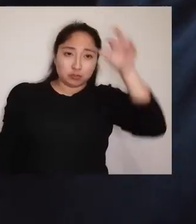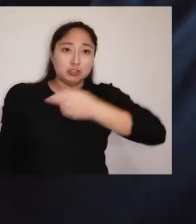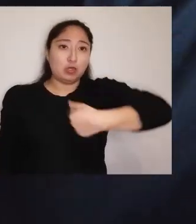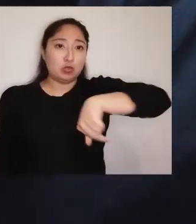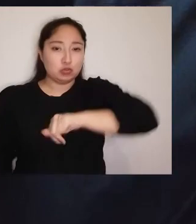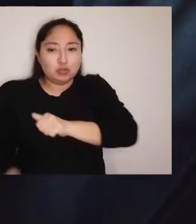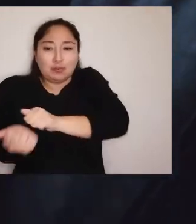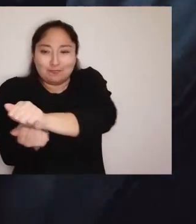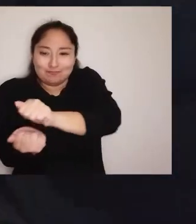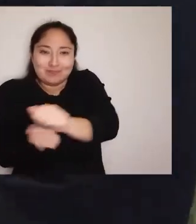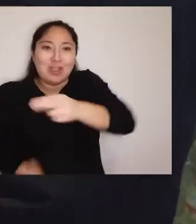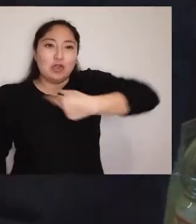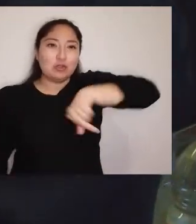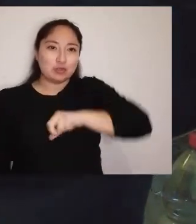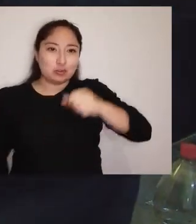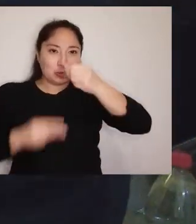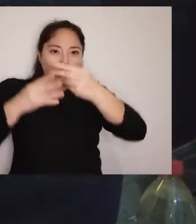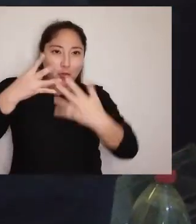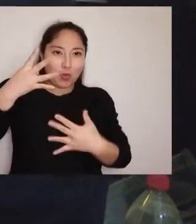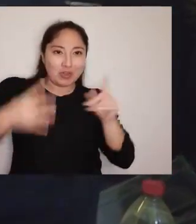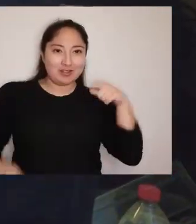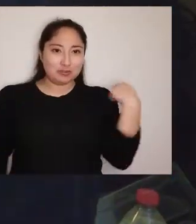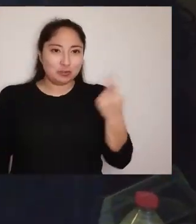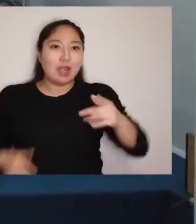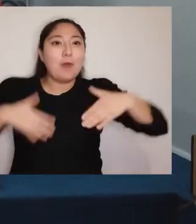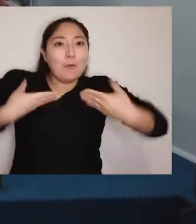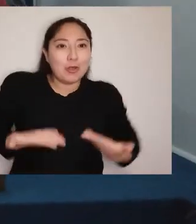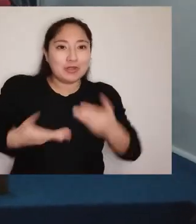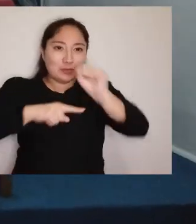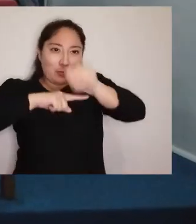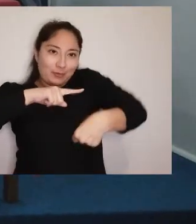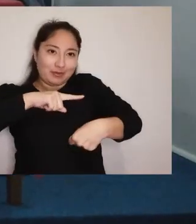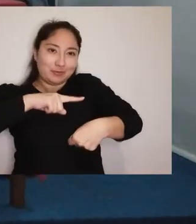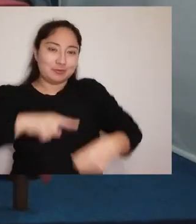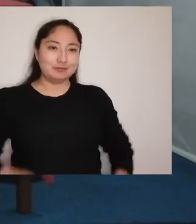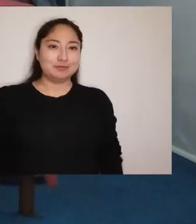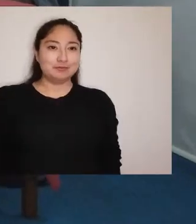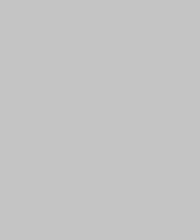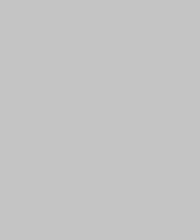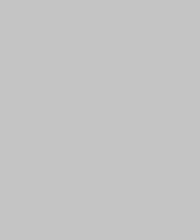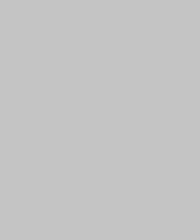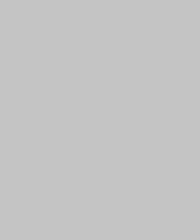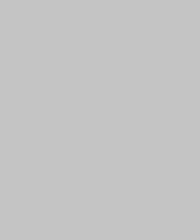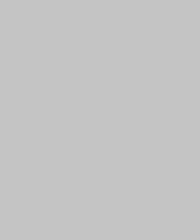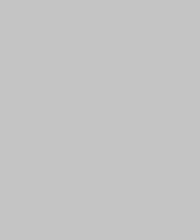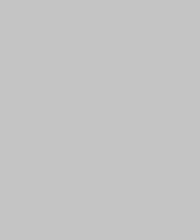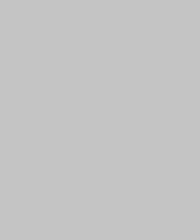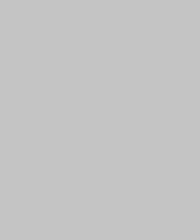Somos mapuche, somos panificadores, somos plurinacional. Por eso, aprobamos.